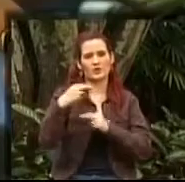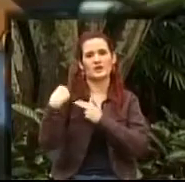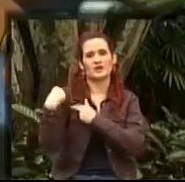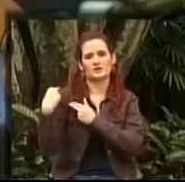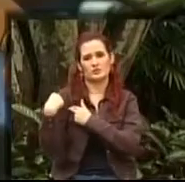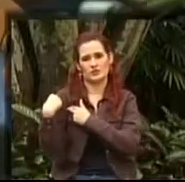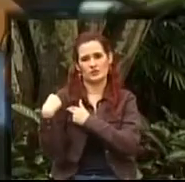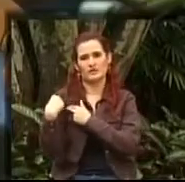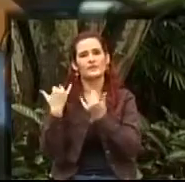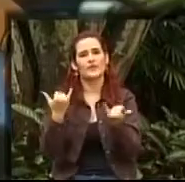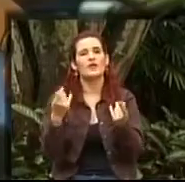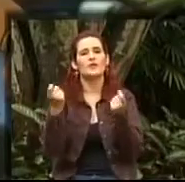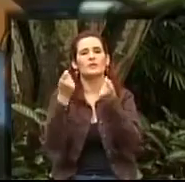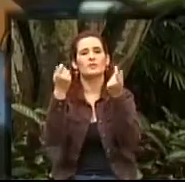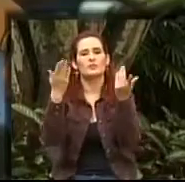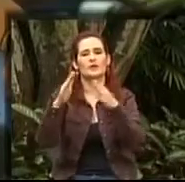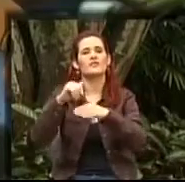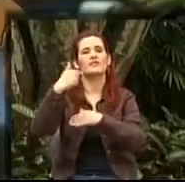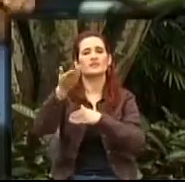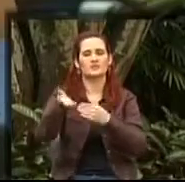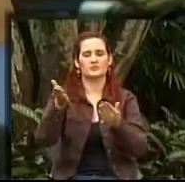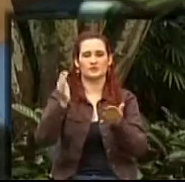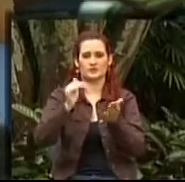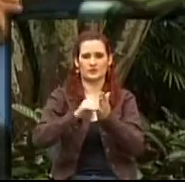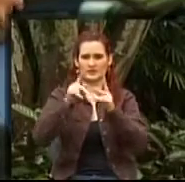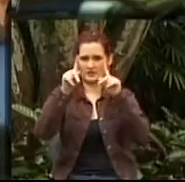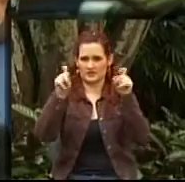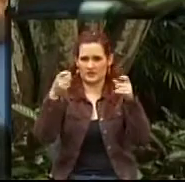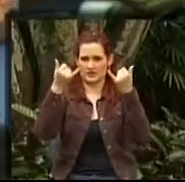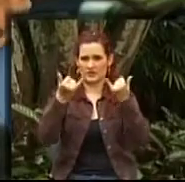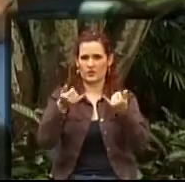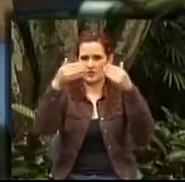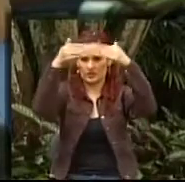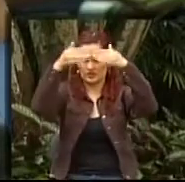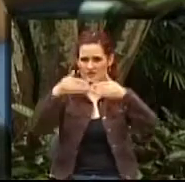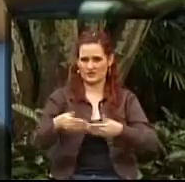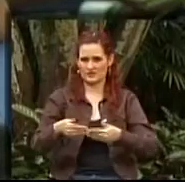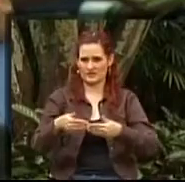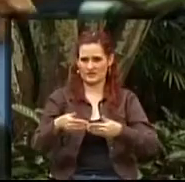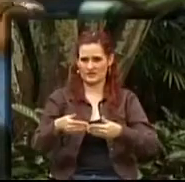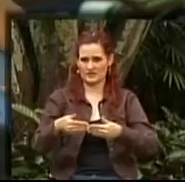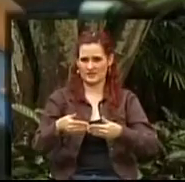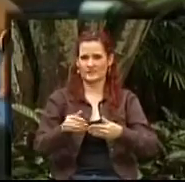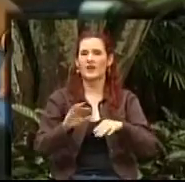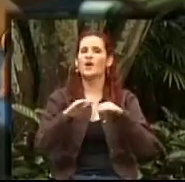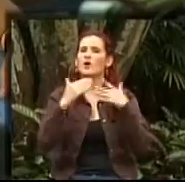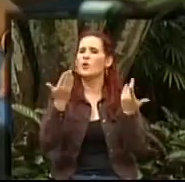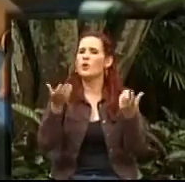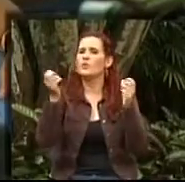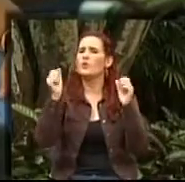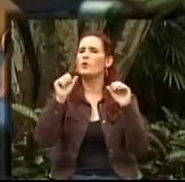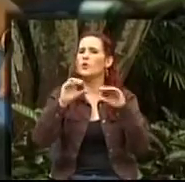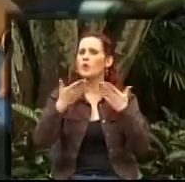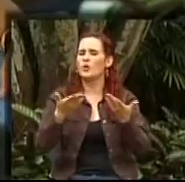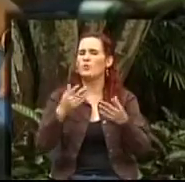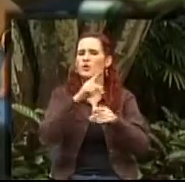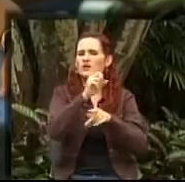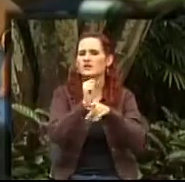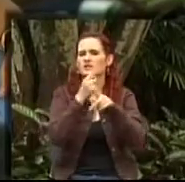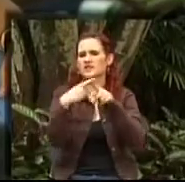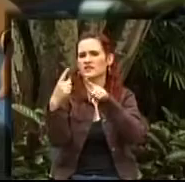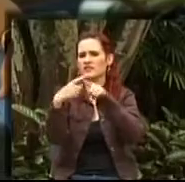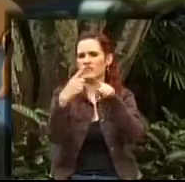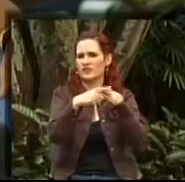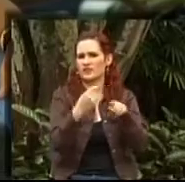bien. La pausa y venimos a hablar de discapacidad, la oferta institucional, cómo se atiende en la ciudad y cómo está ese